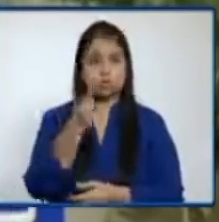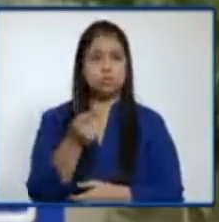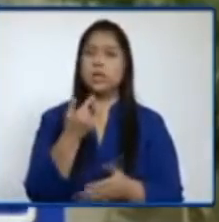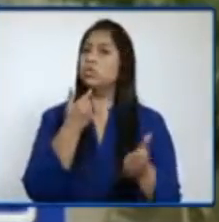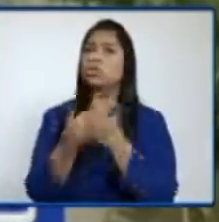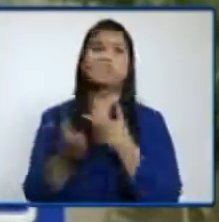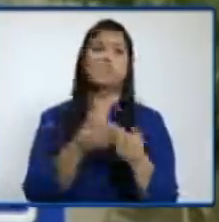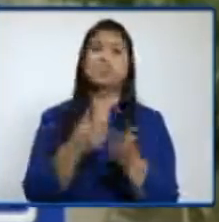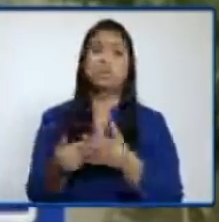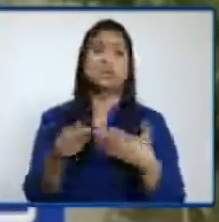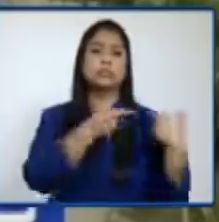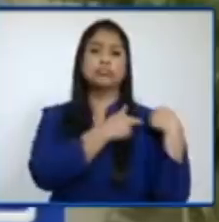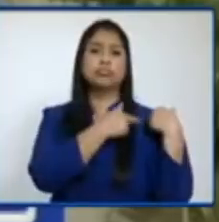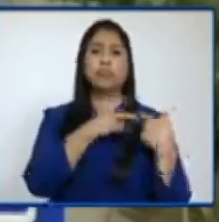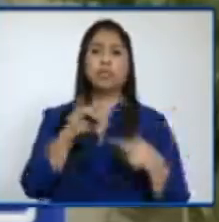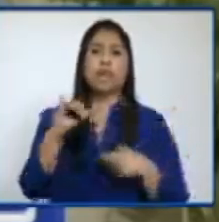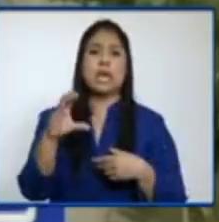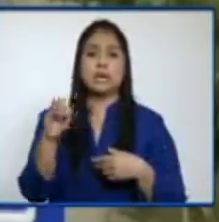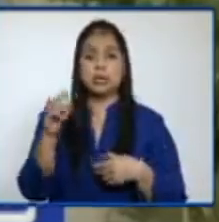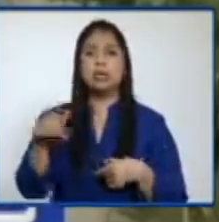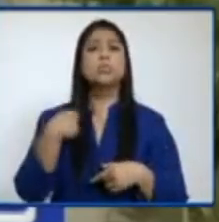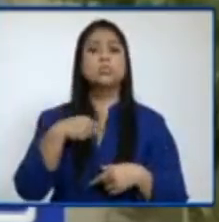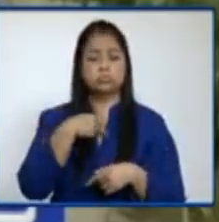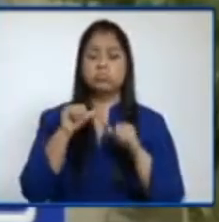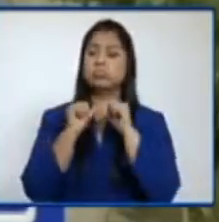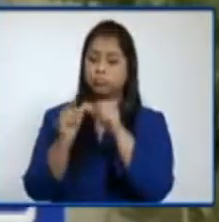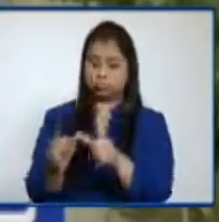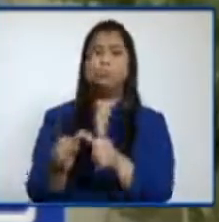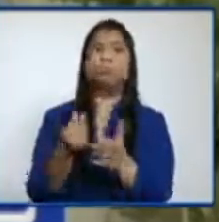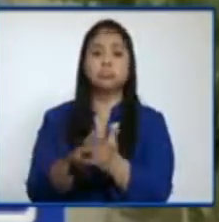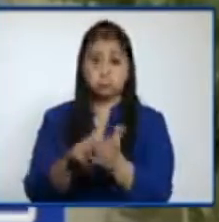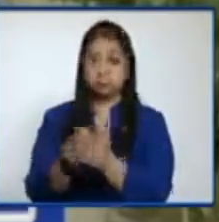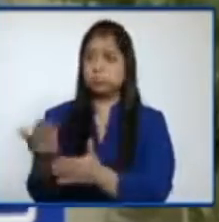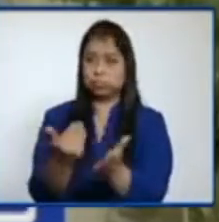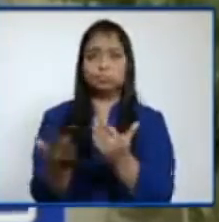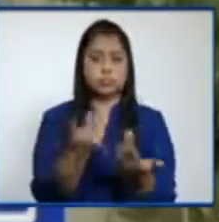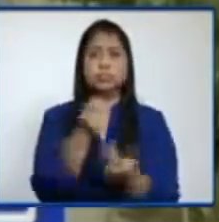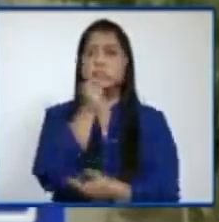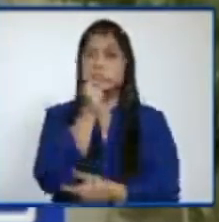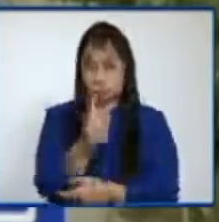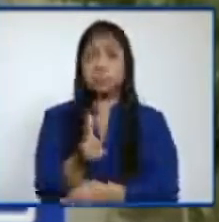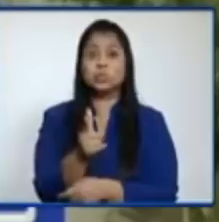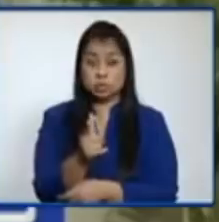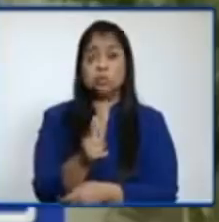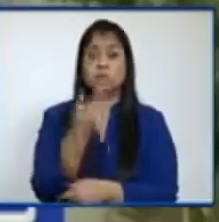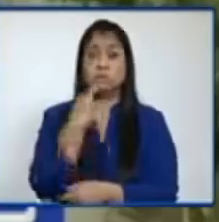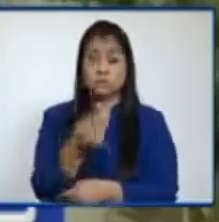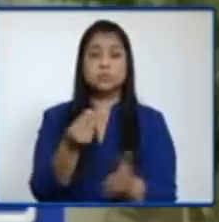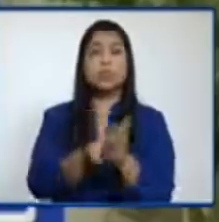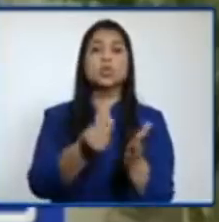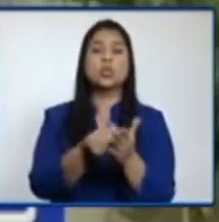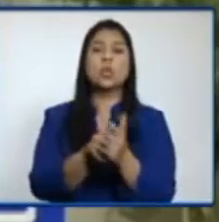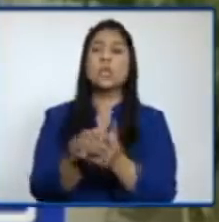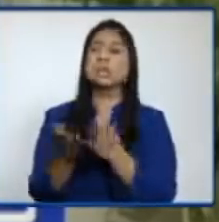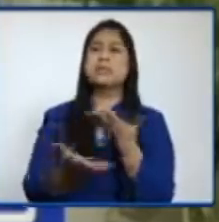persona que está a cargo de la Diaco vamos a seguir recibiendo todas las denuncias de los cobros que por